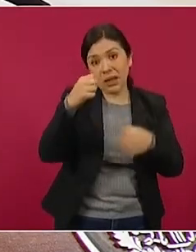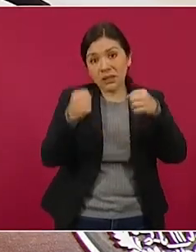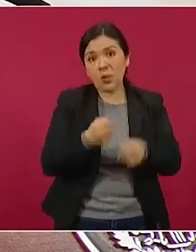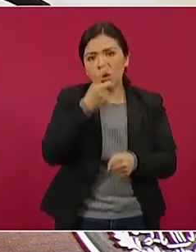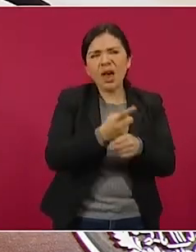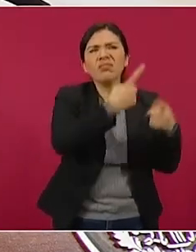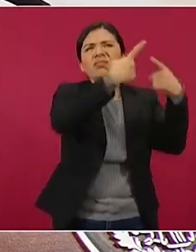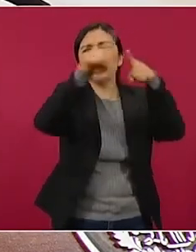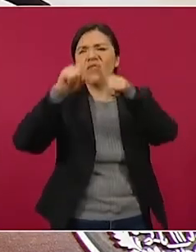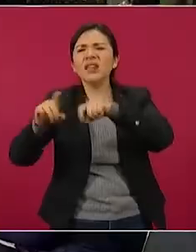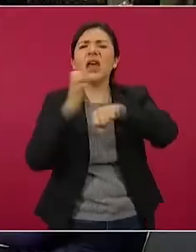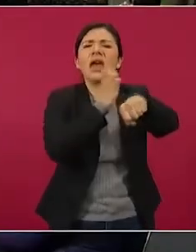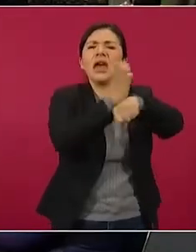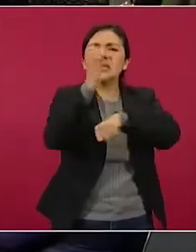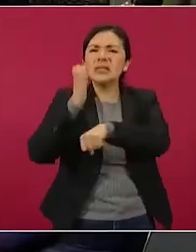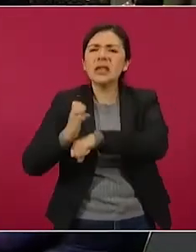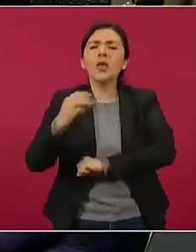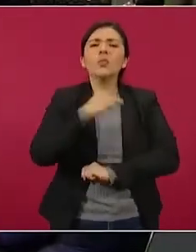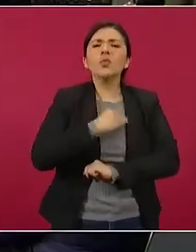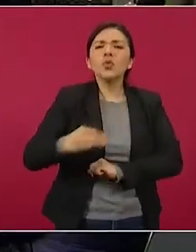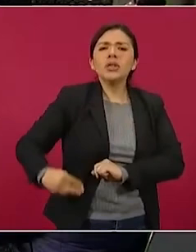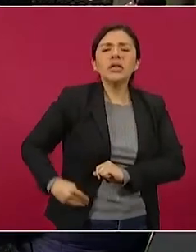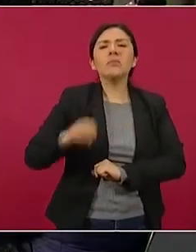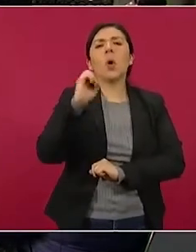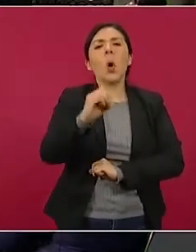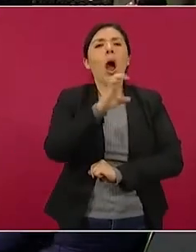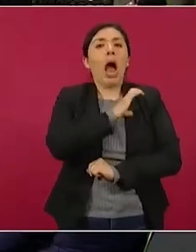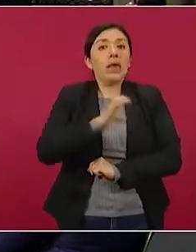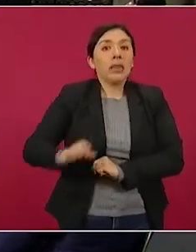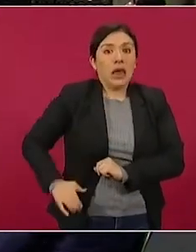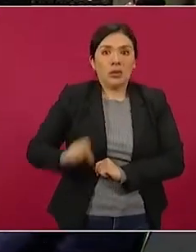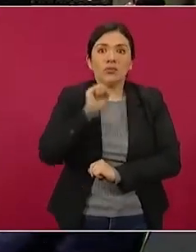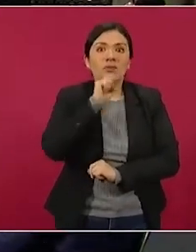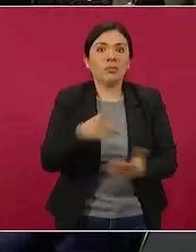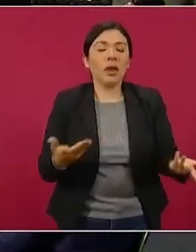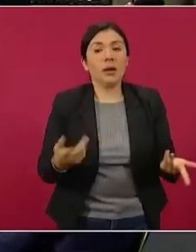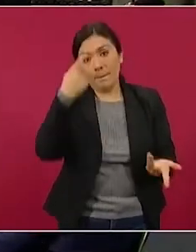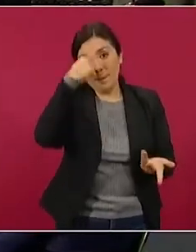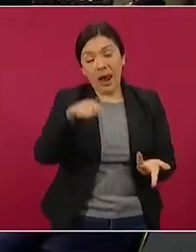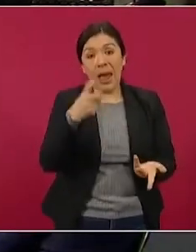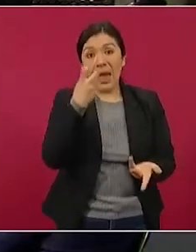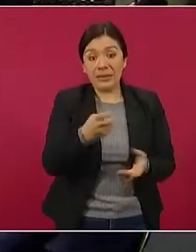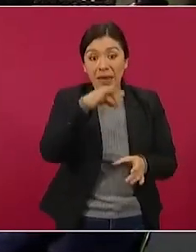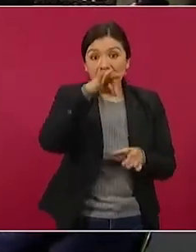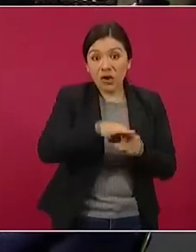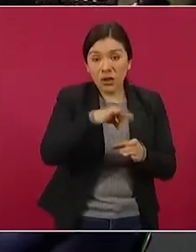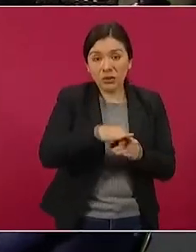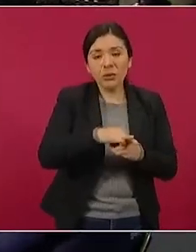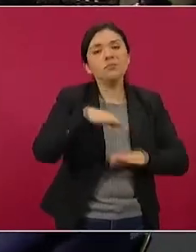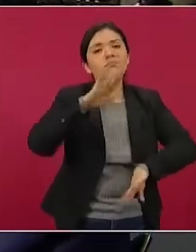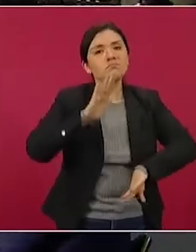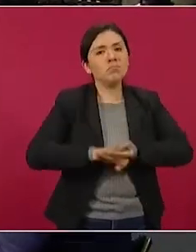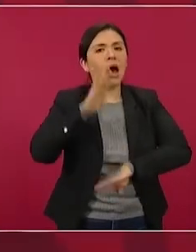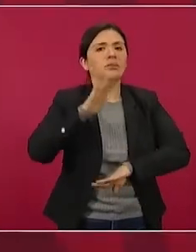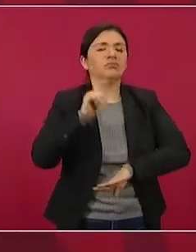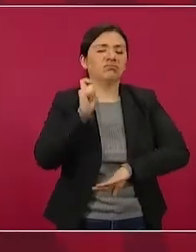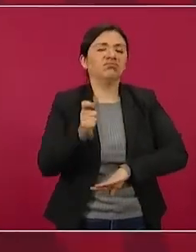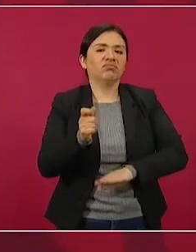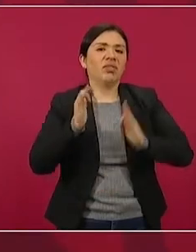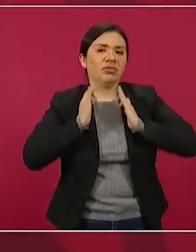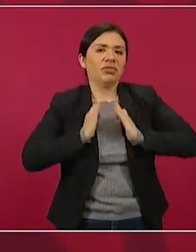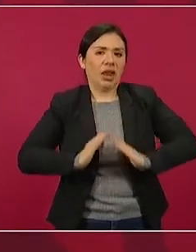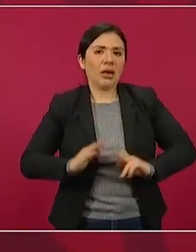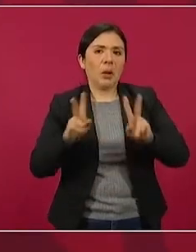estados, de los municipios, de los candidatos, de manera que las elecciones se lleven a cabo de